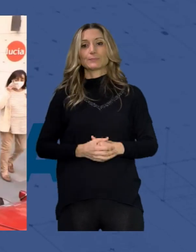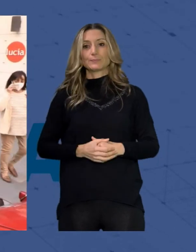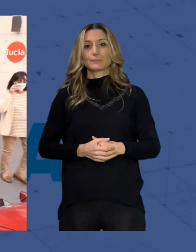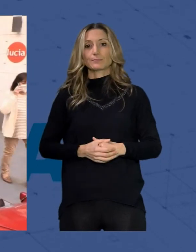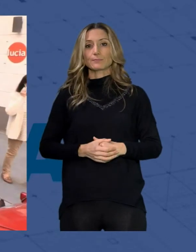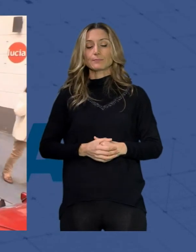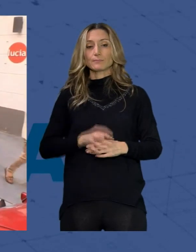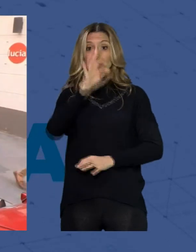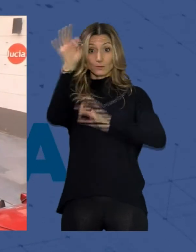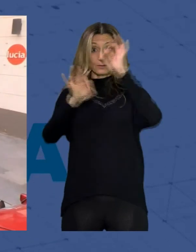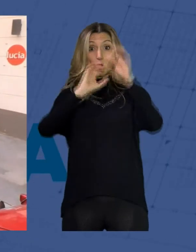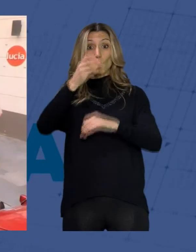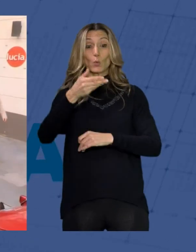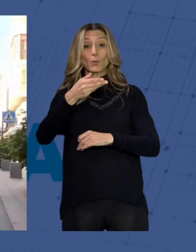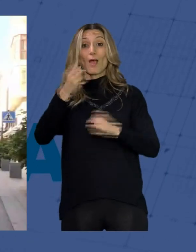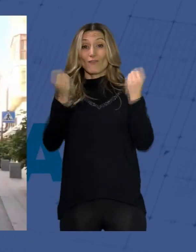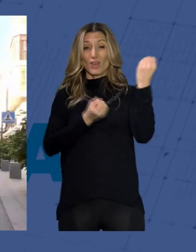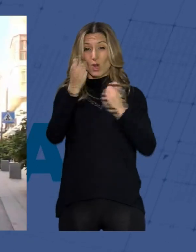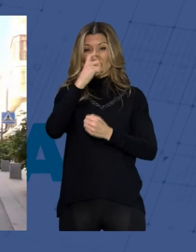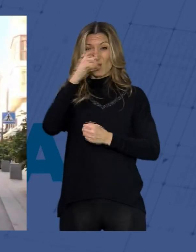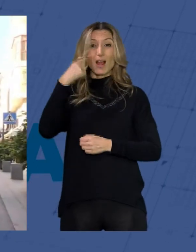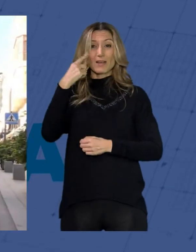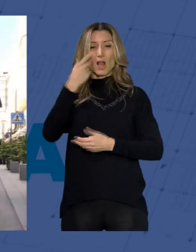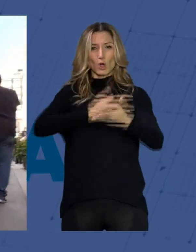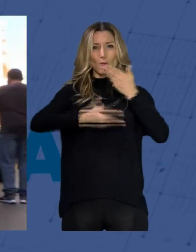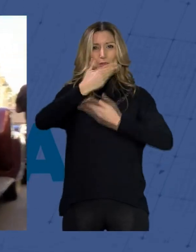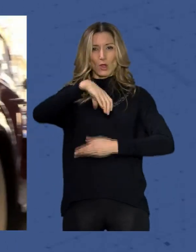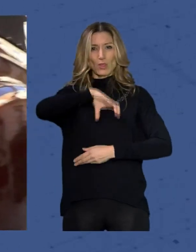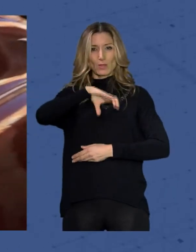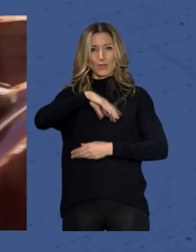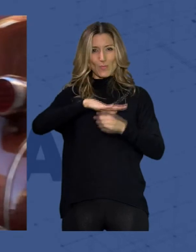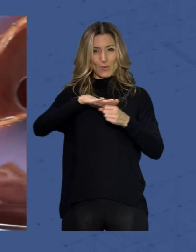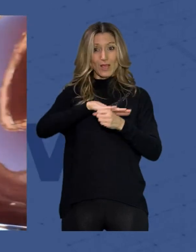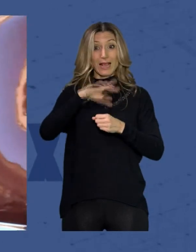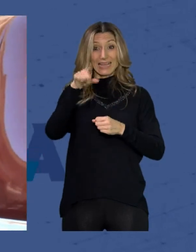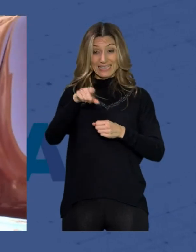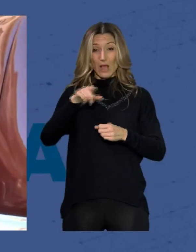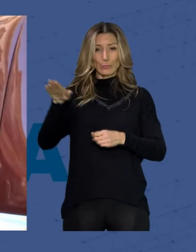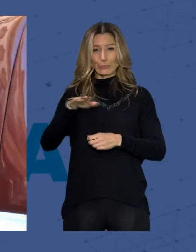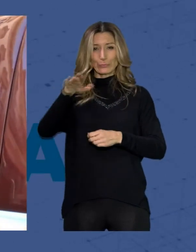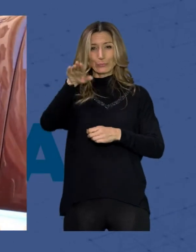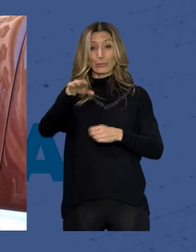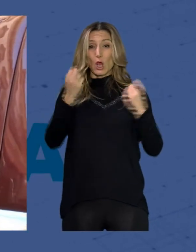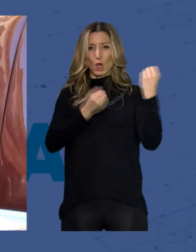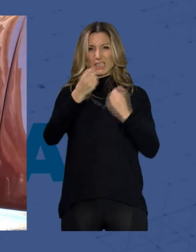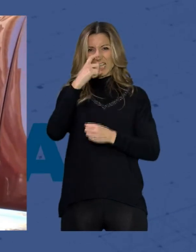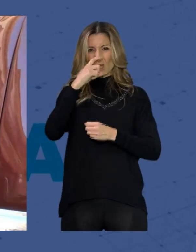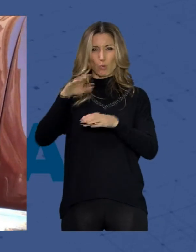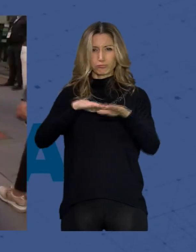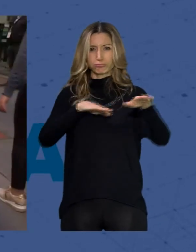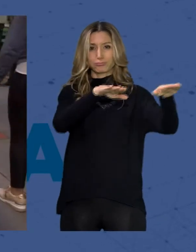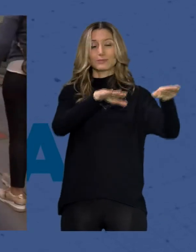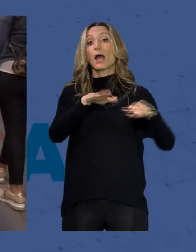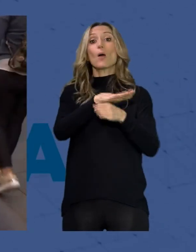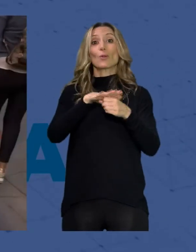Organizada por el Club de Vehículos Antiguos de Almería con la colaboración de la Diputación Provincial esta 31 ruta de vehículos antiguos recorrerá algunos municipios de la